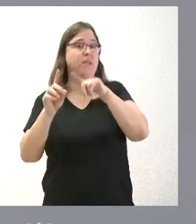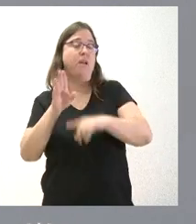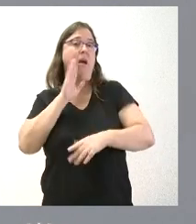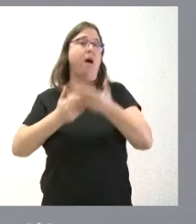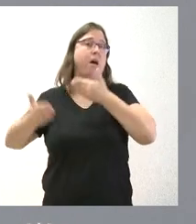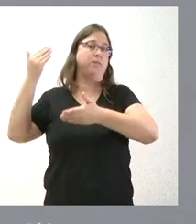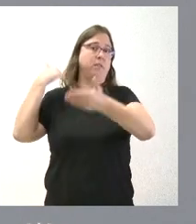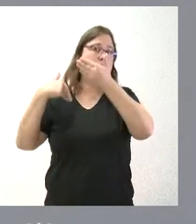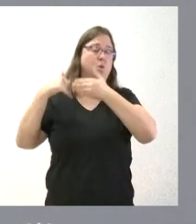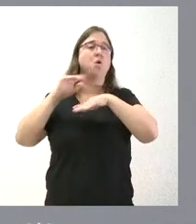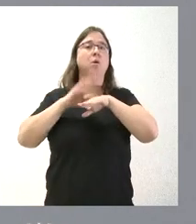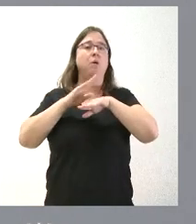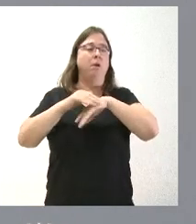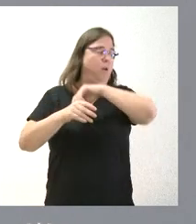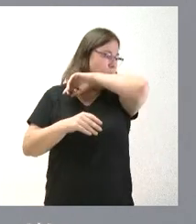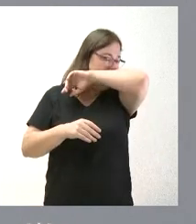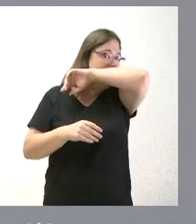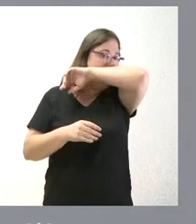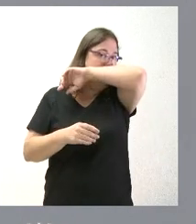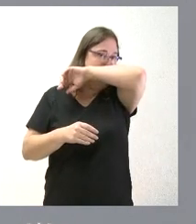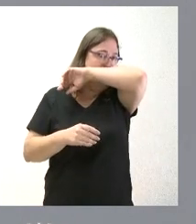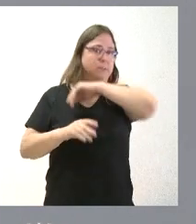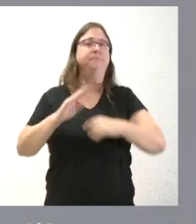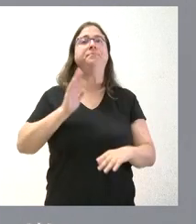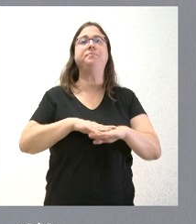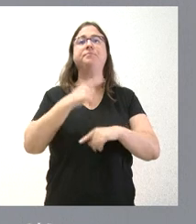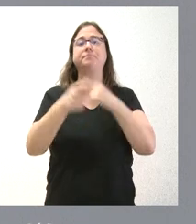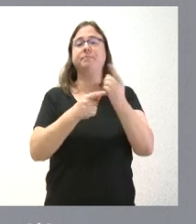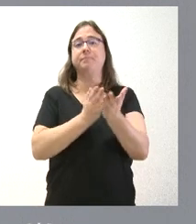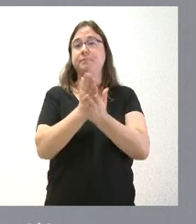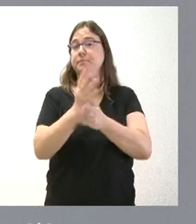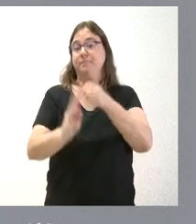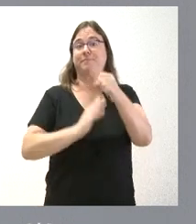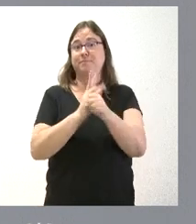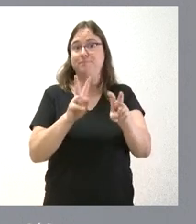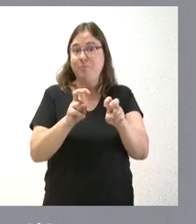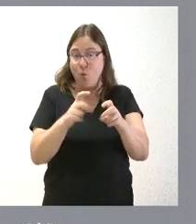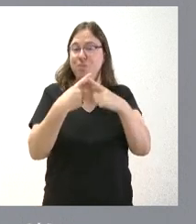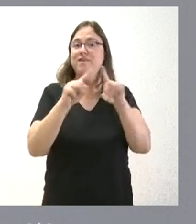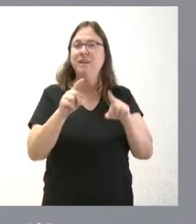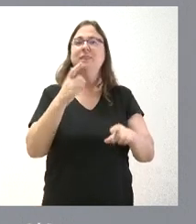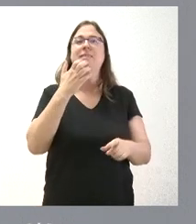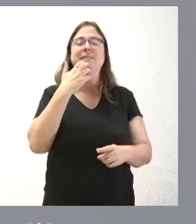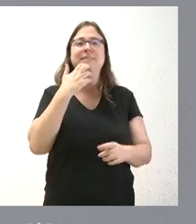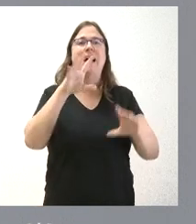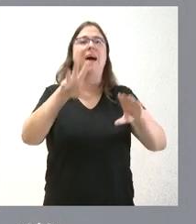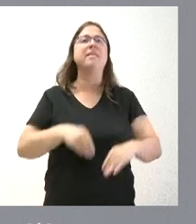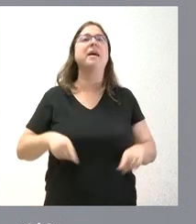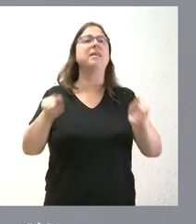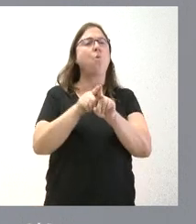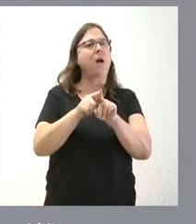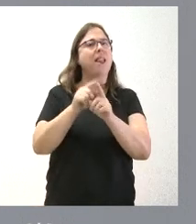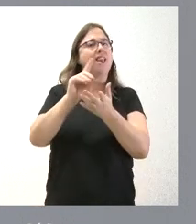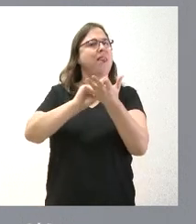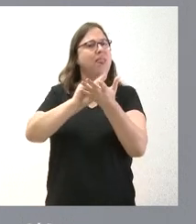anteriores y, por tanto, establecer un nuevo cauce en la dirección de una legislatura que comienza, que acertar con más definición en las cifras